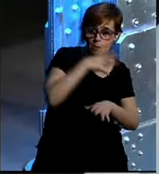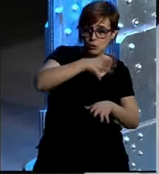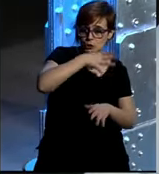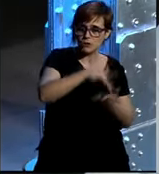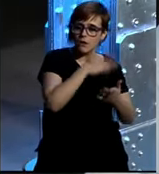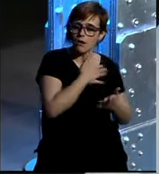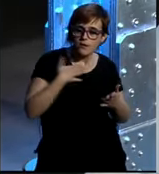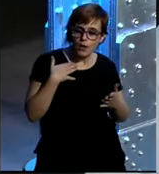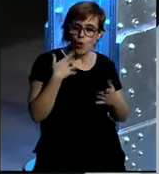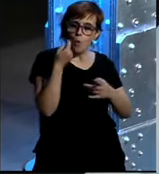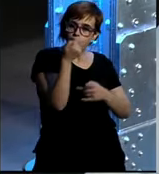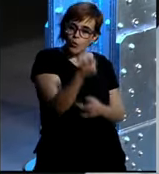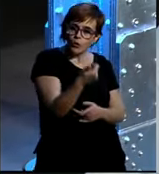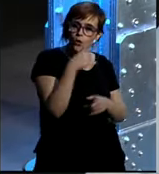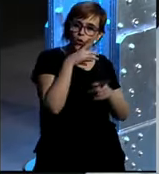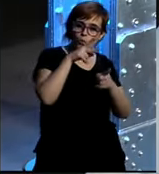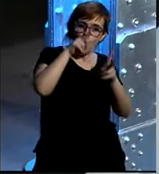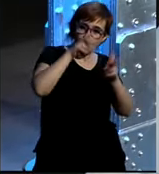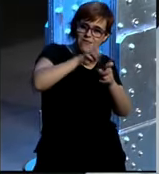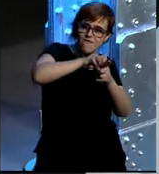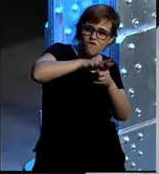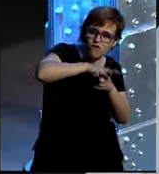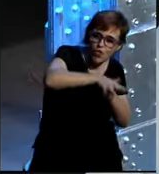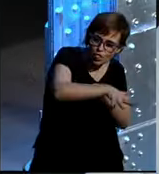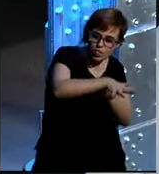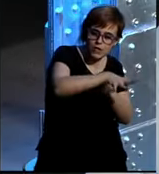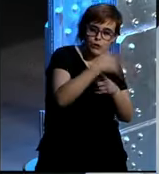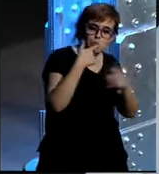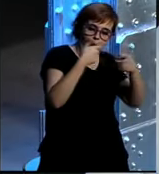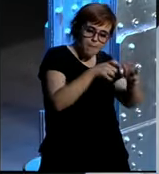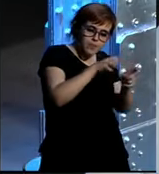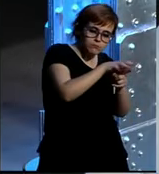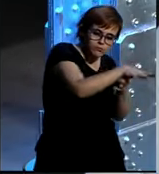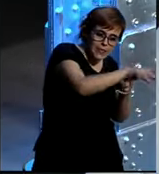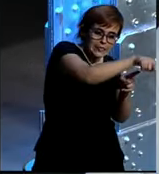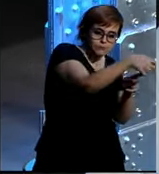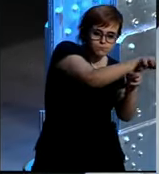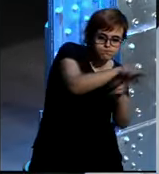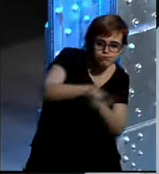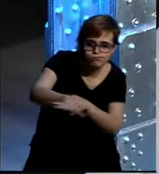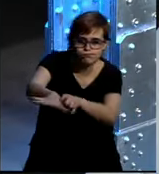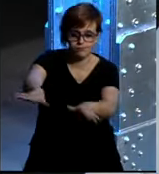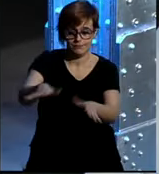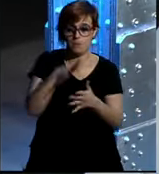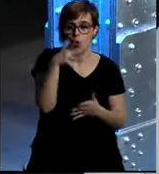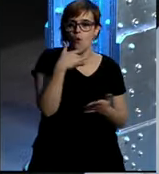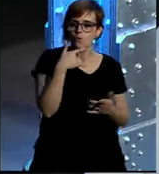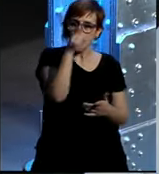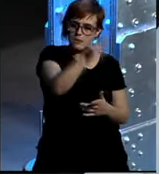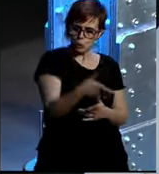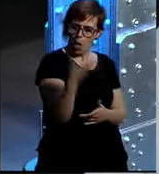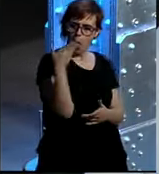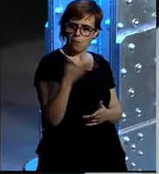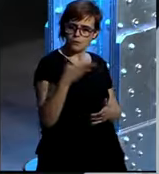interesa llegar a influenciadores prescriptores que en un momento determinado hablen de